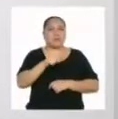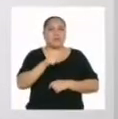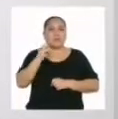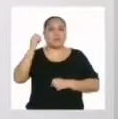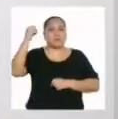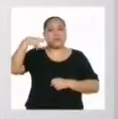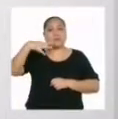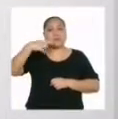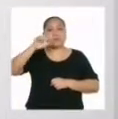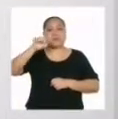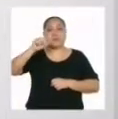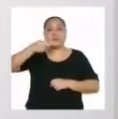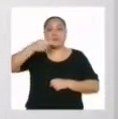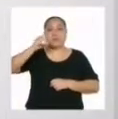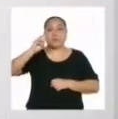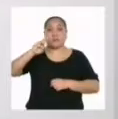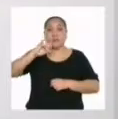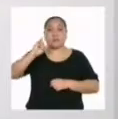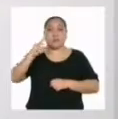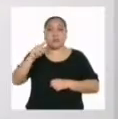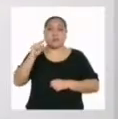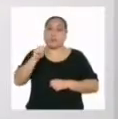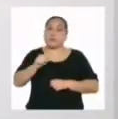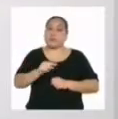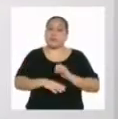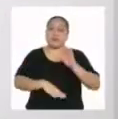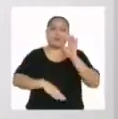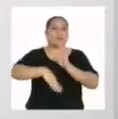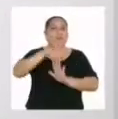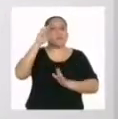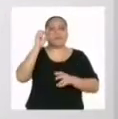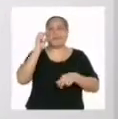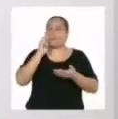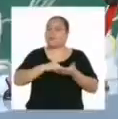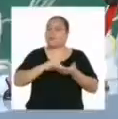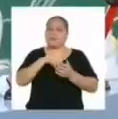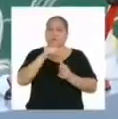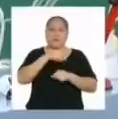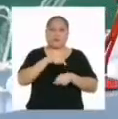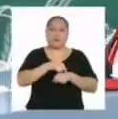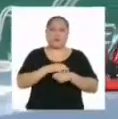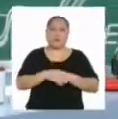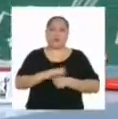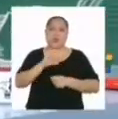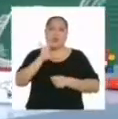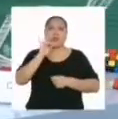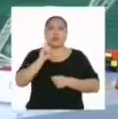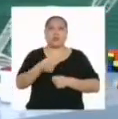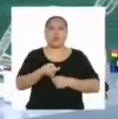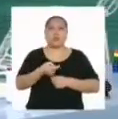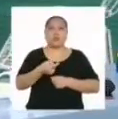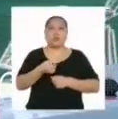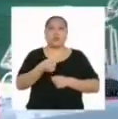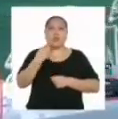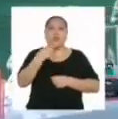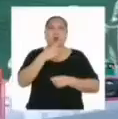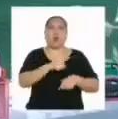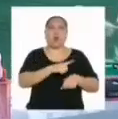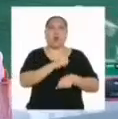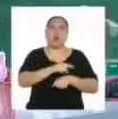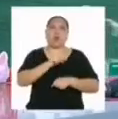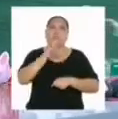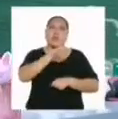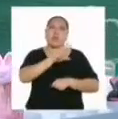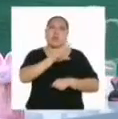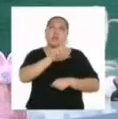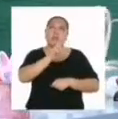ahorrador puede durar 8 veces más que un foco regular. 8000 horas son 333 días.